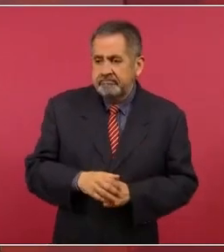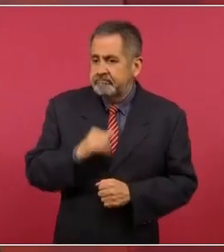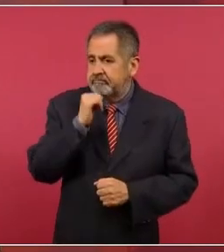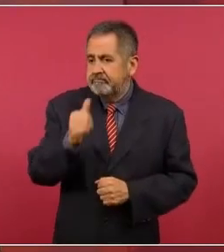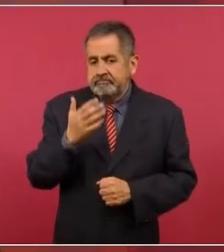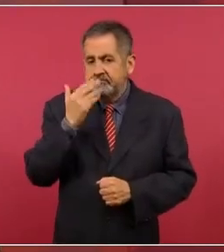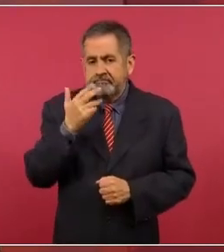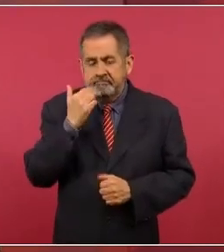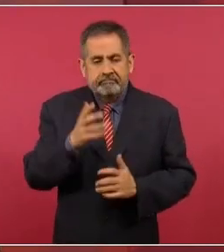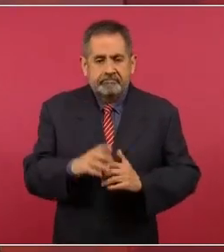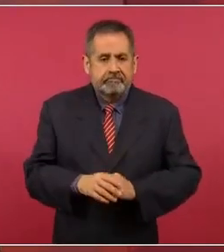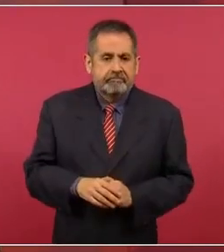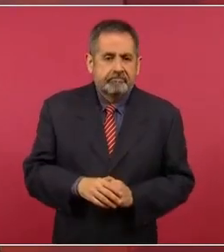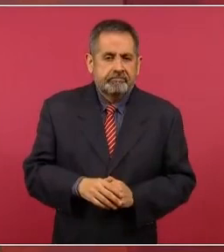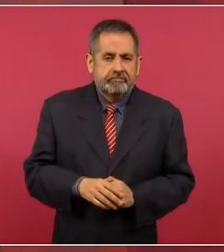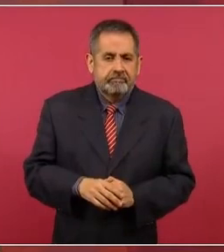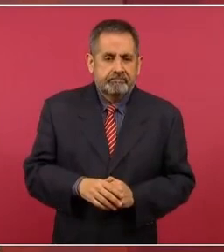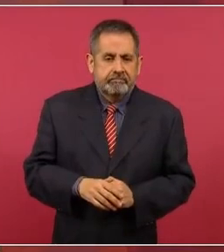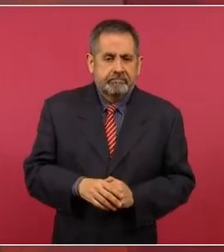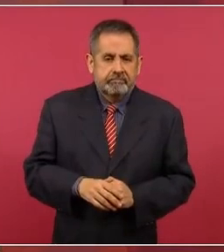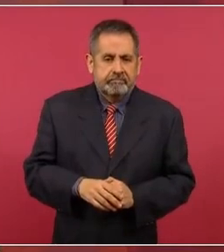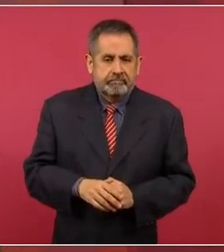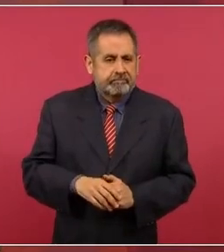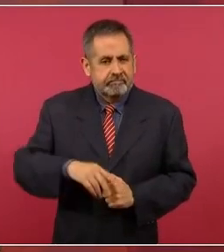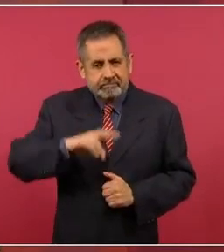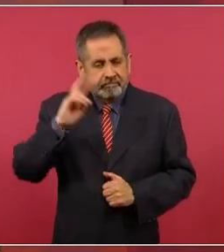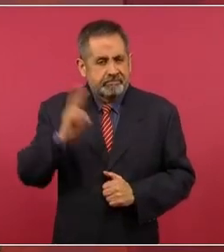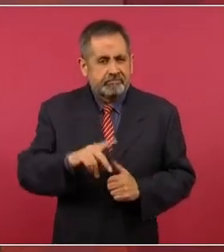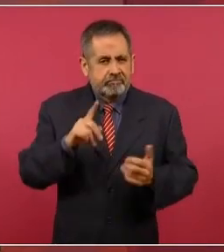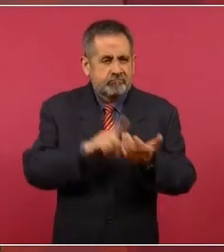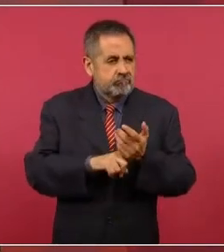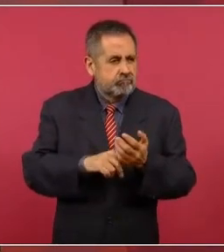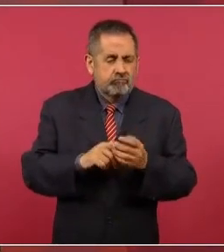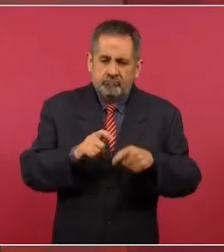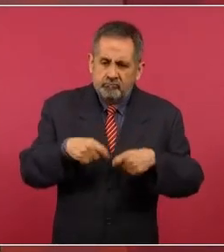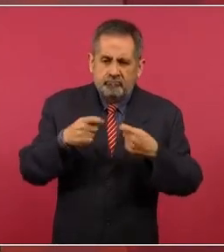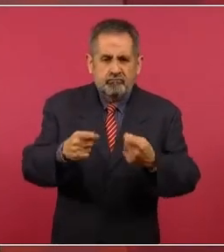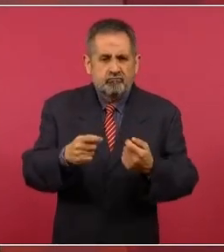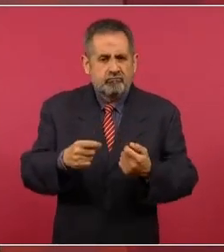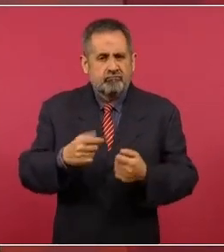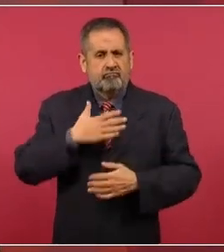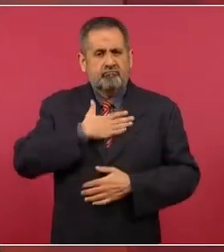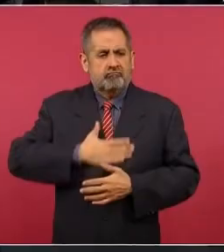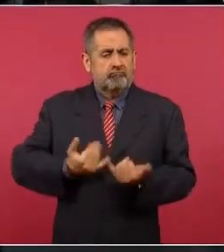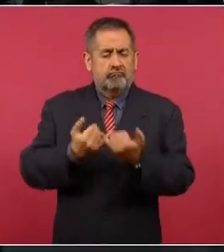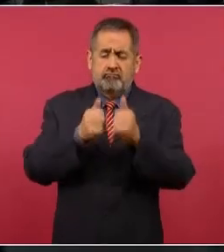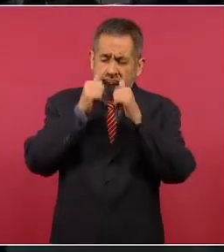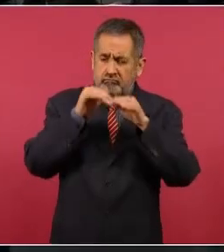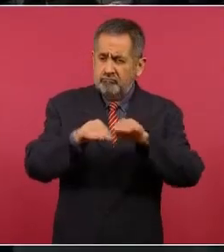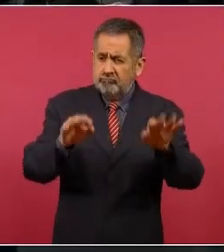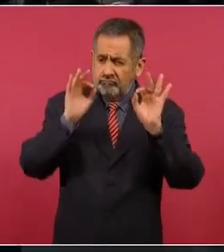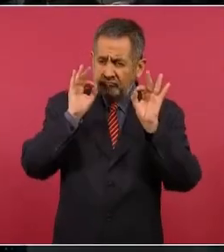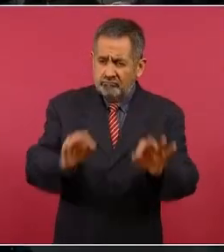una verdadera impartición de justicia.